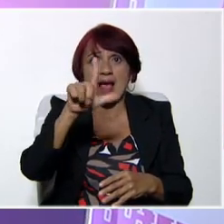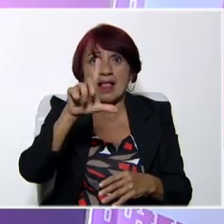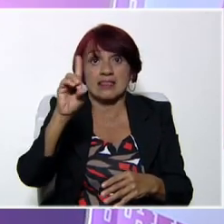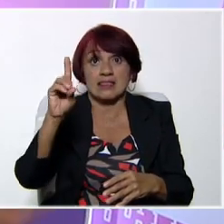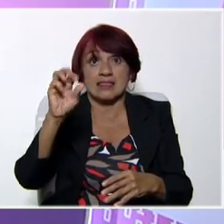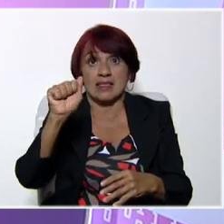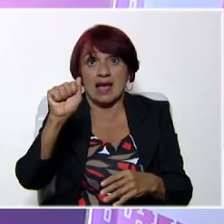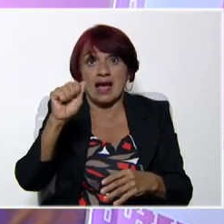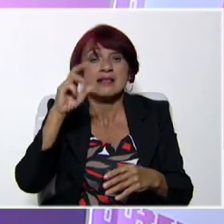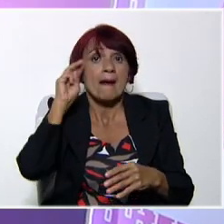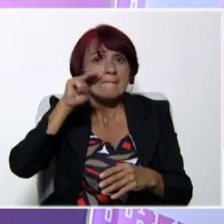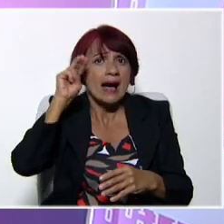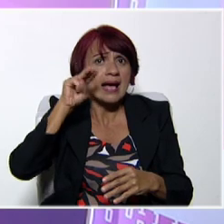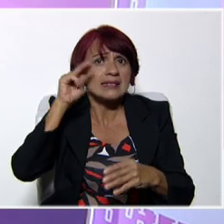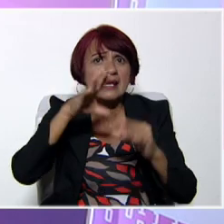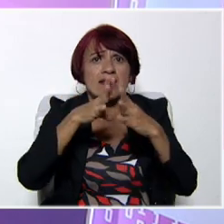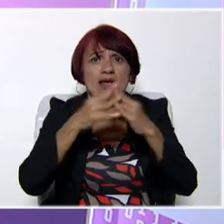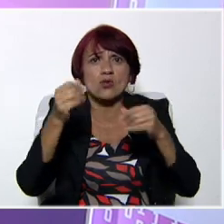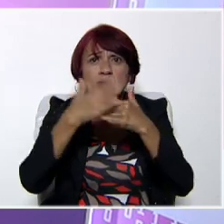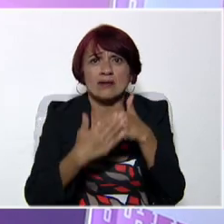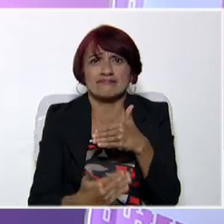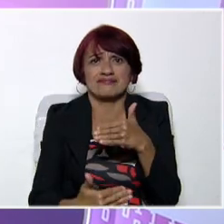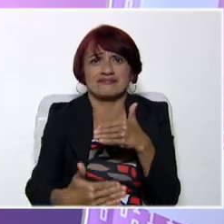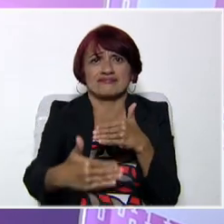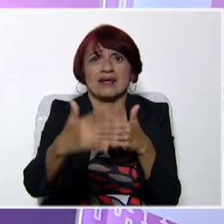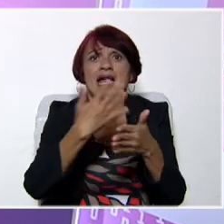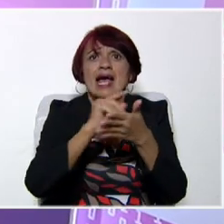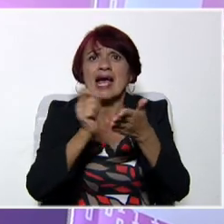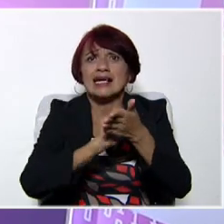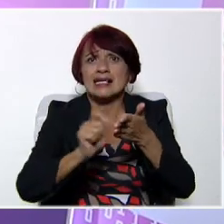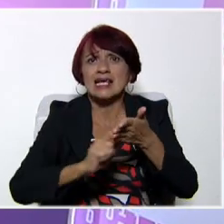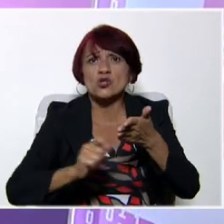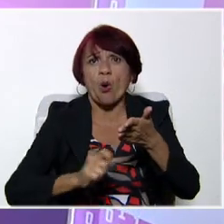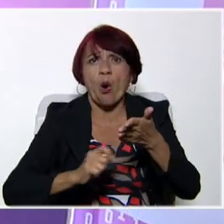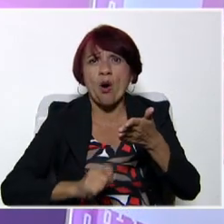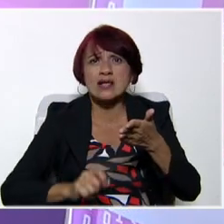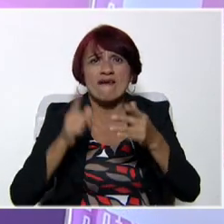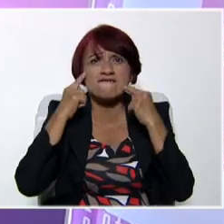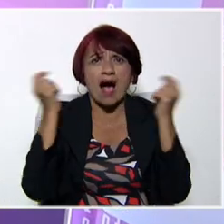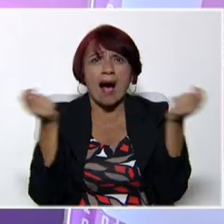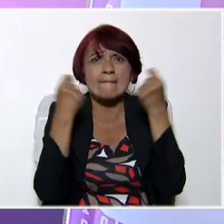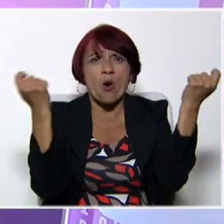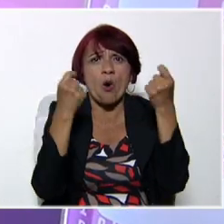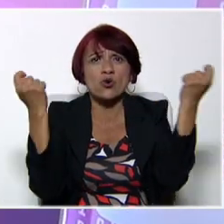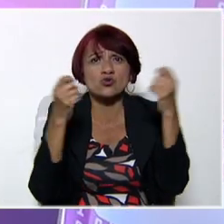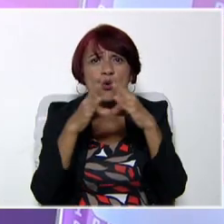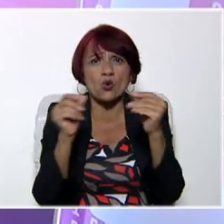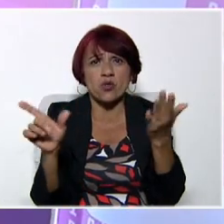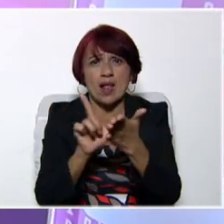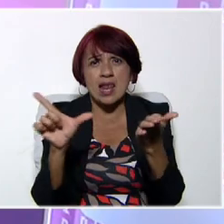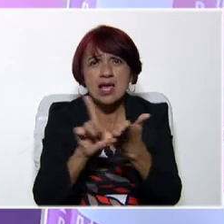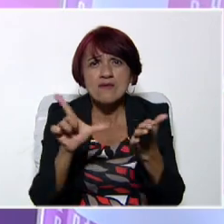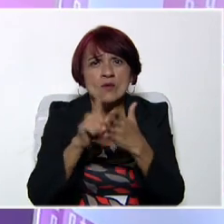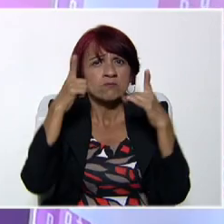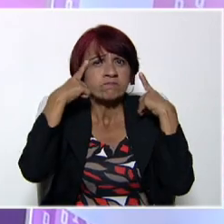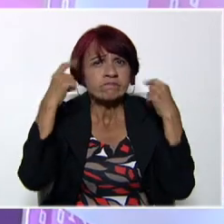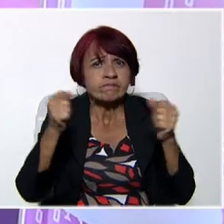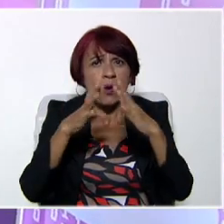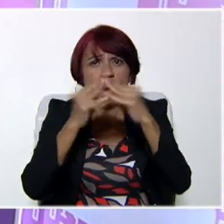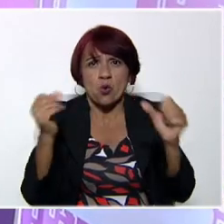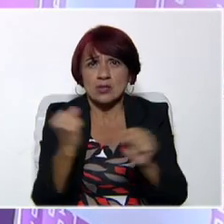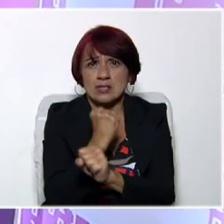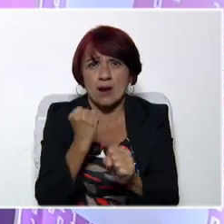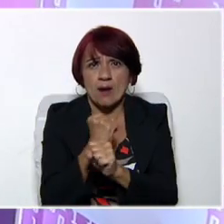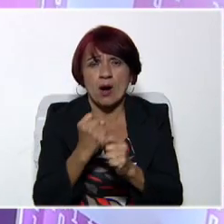maestras de toda la generación de escritores que hoy por hoy ha decidido usar la literatura como una profesión y una ocupación.